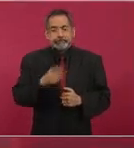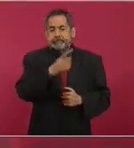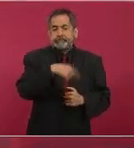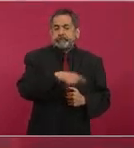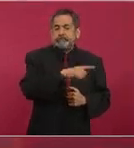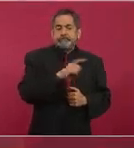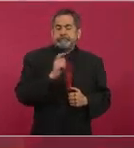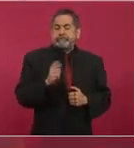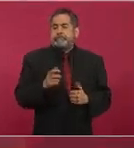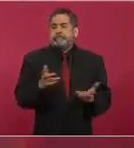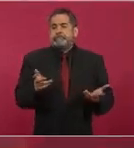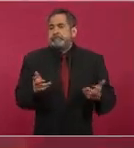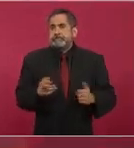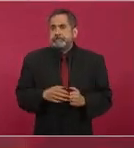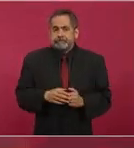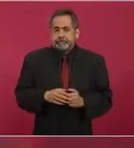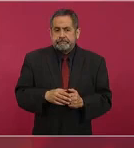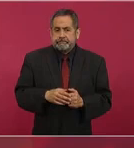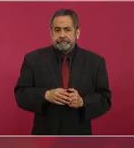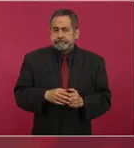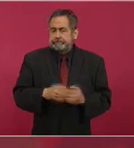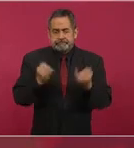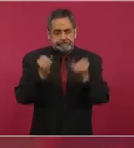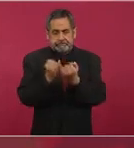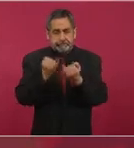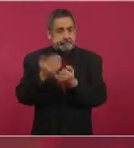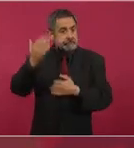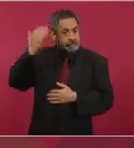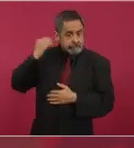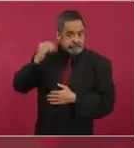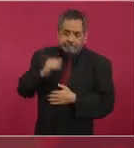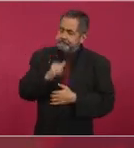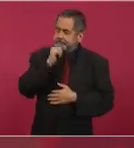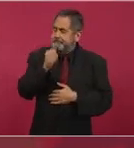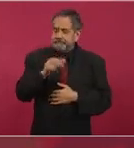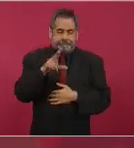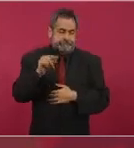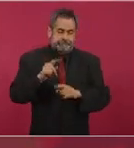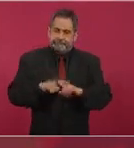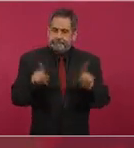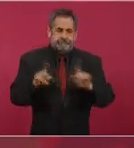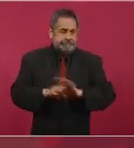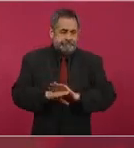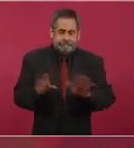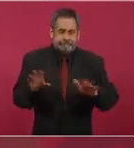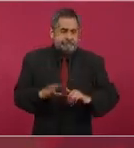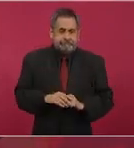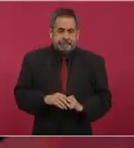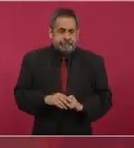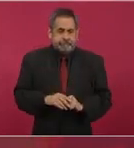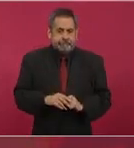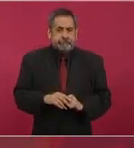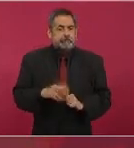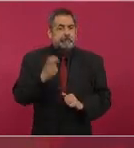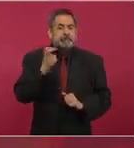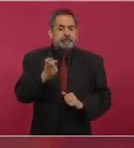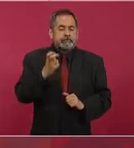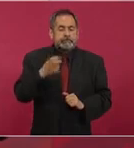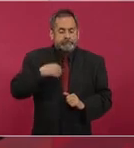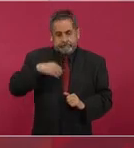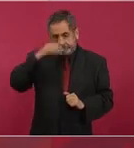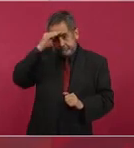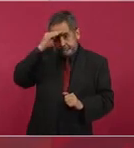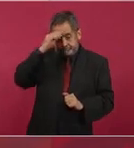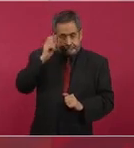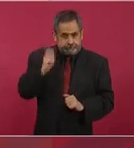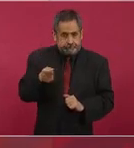no es lo mismo y esto ha llevado a